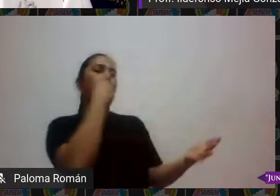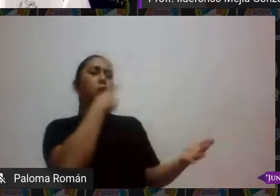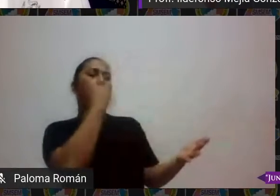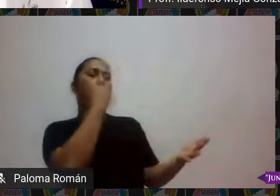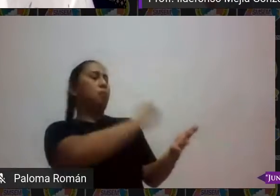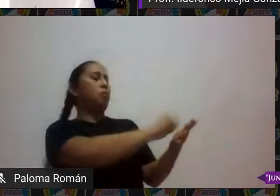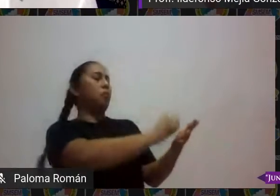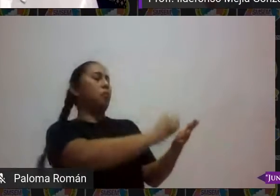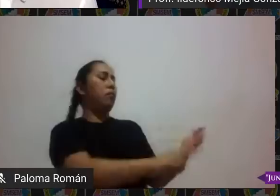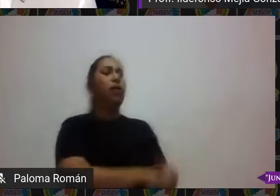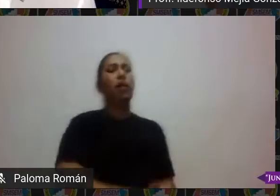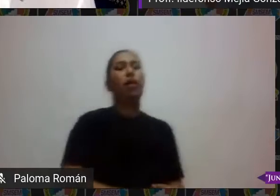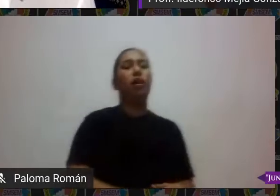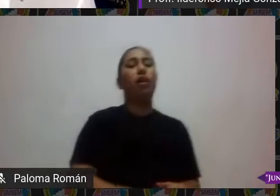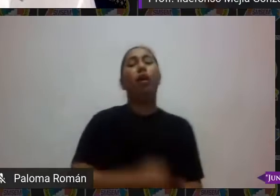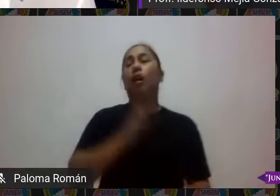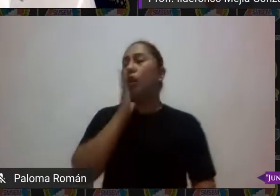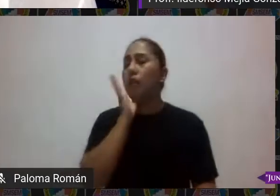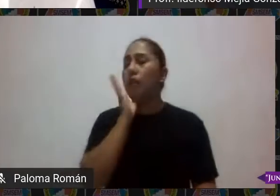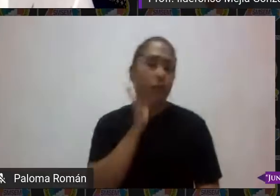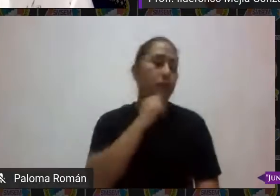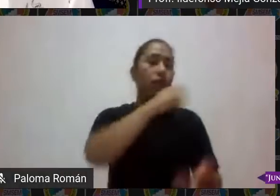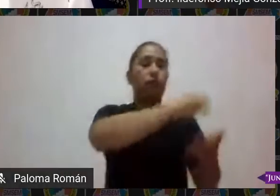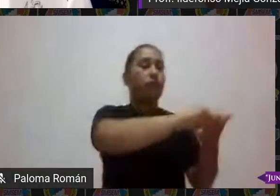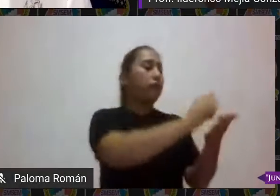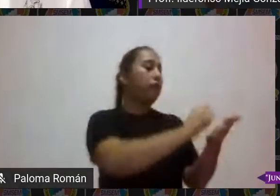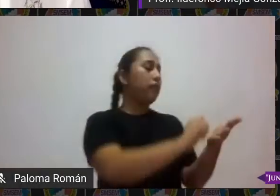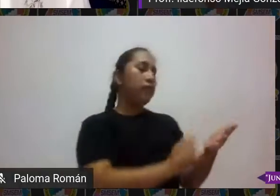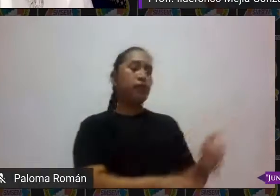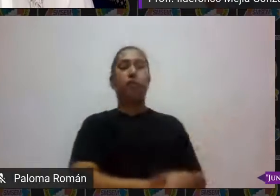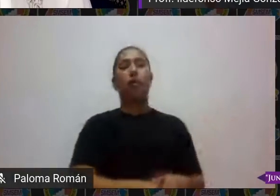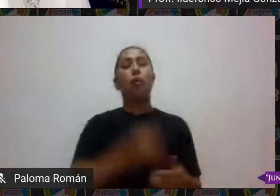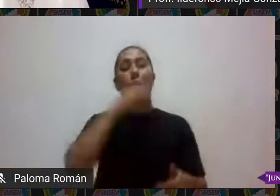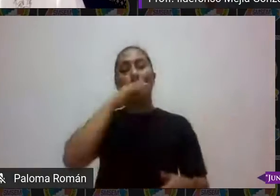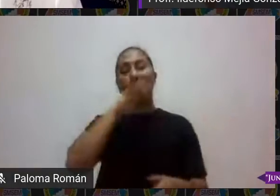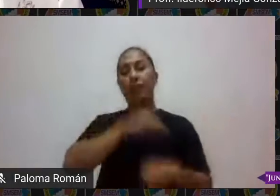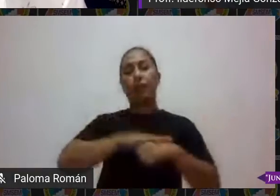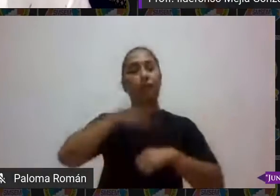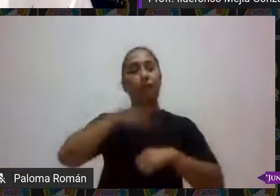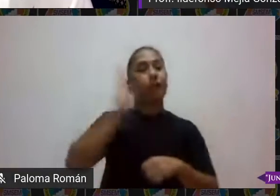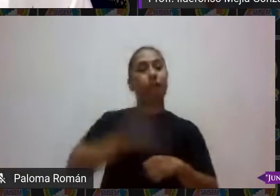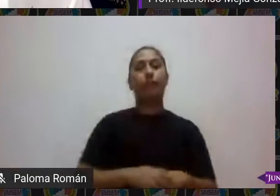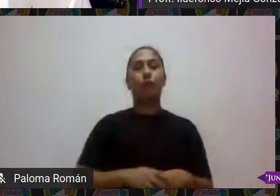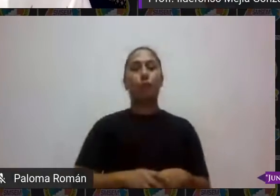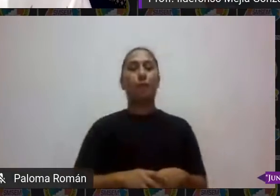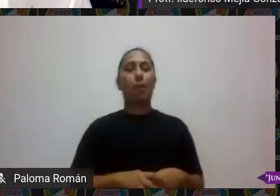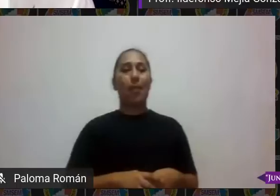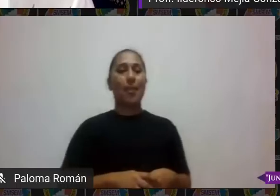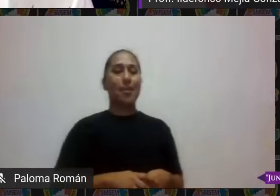porque no sirve para más no hay un referente cuantitativo por ejemplo